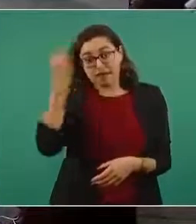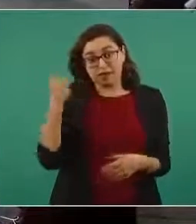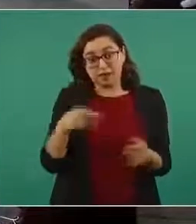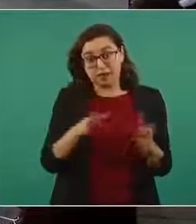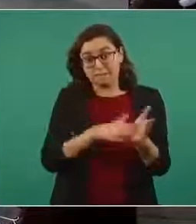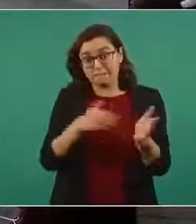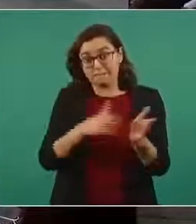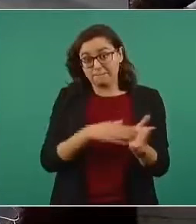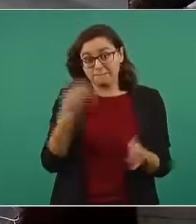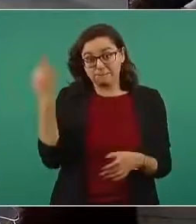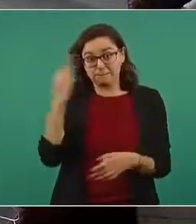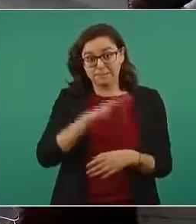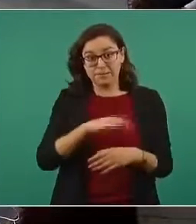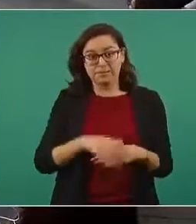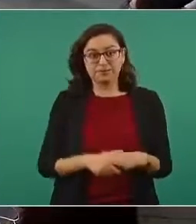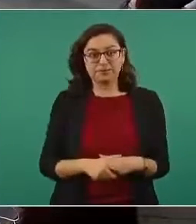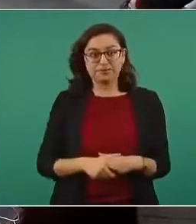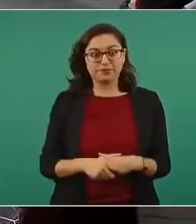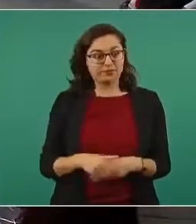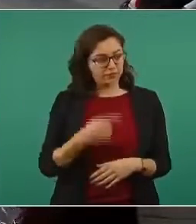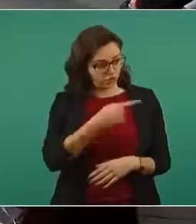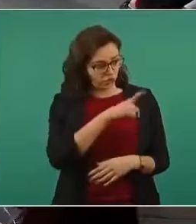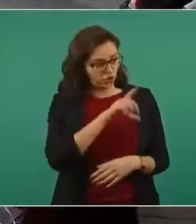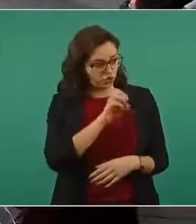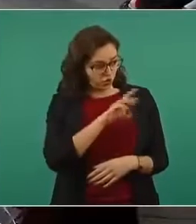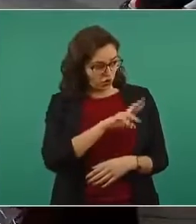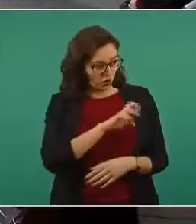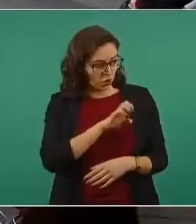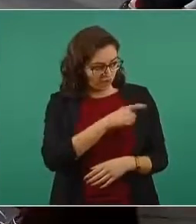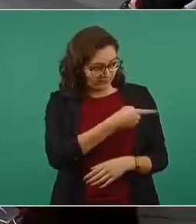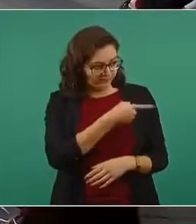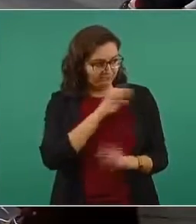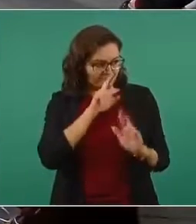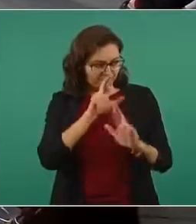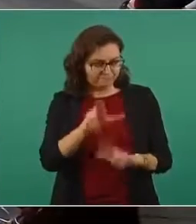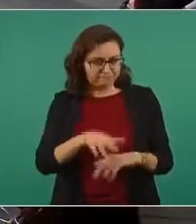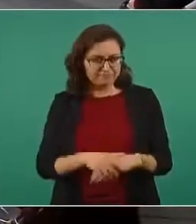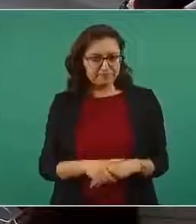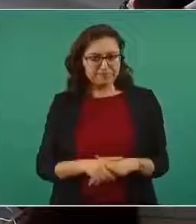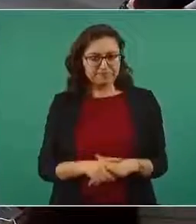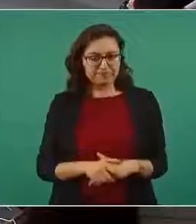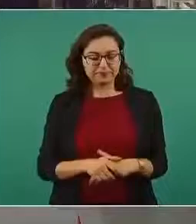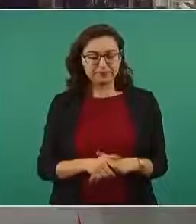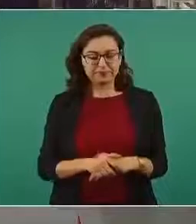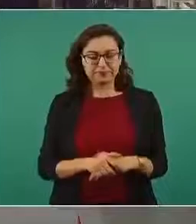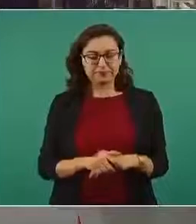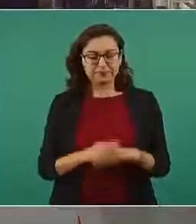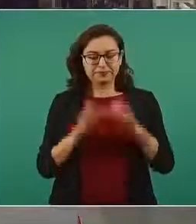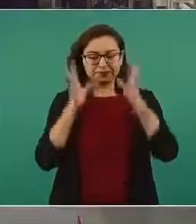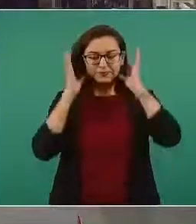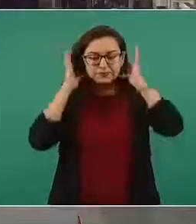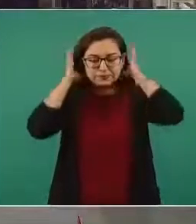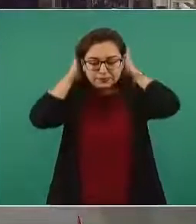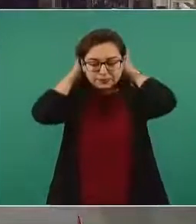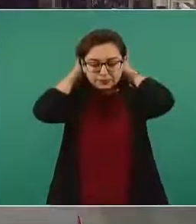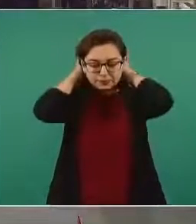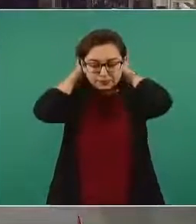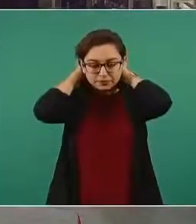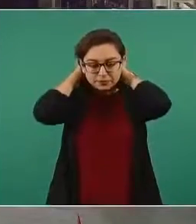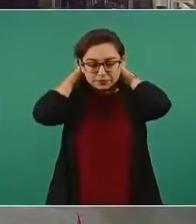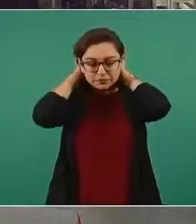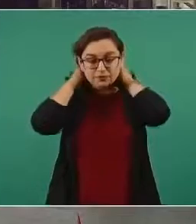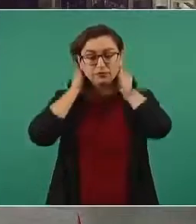incrementar su a ver si lo encargamos a Zoe a ver que nos dice no sé si tenga conocimiento